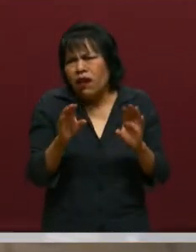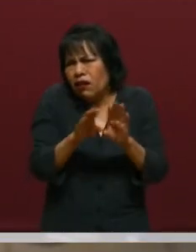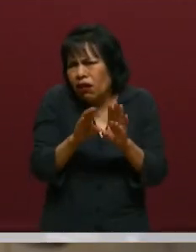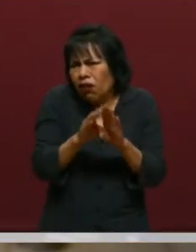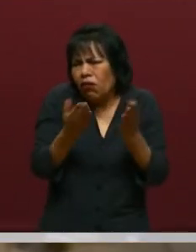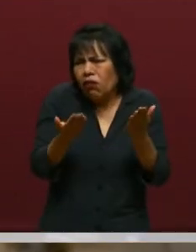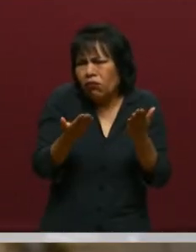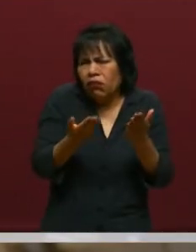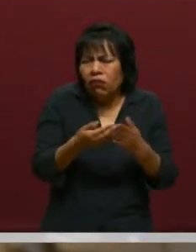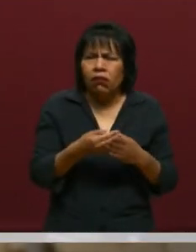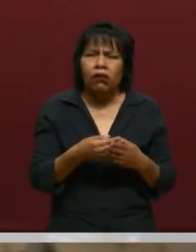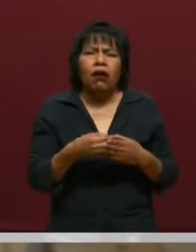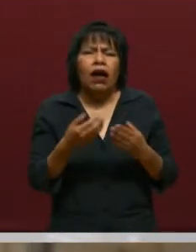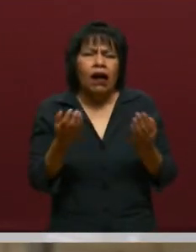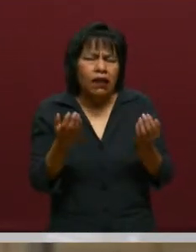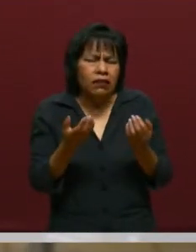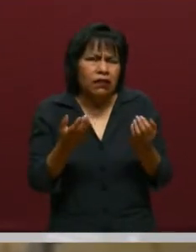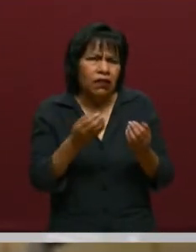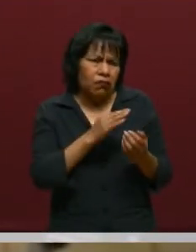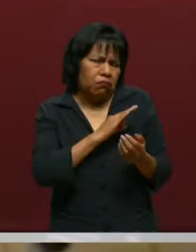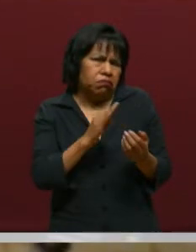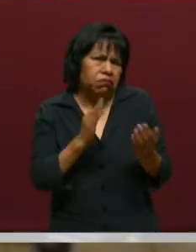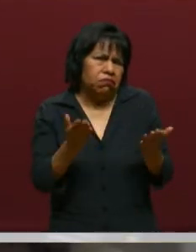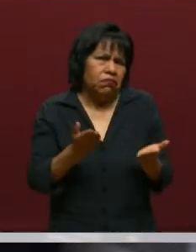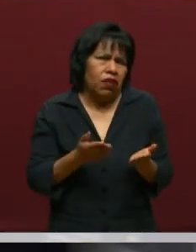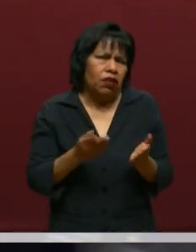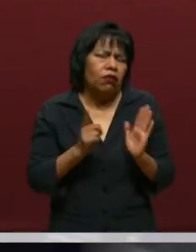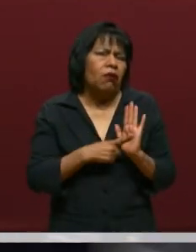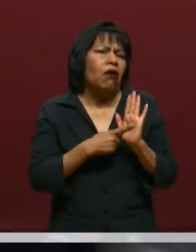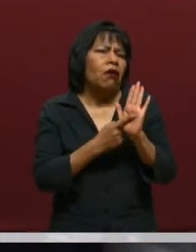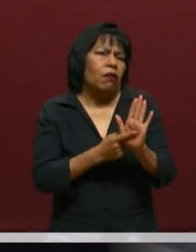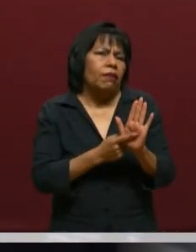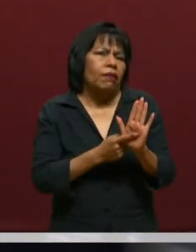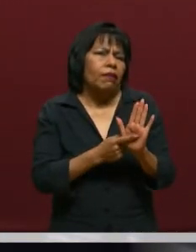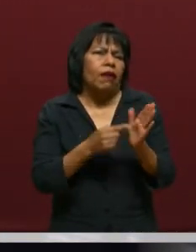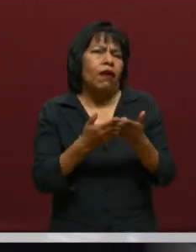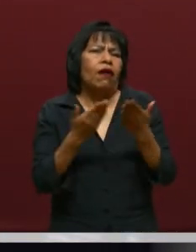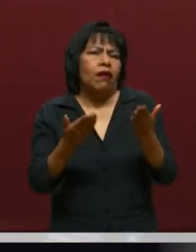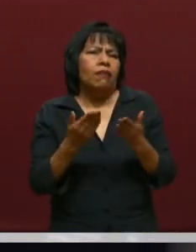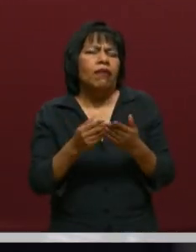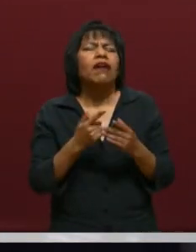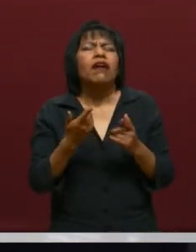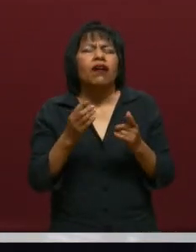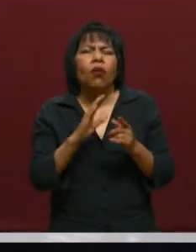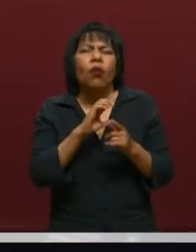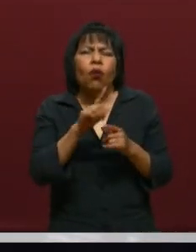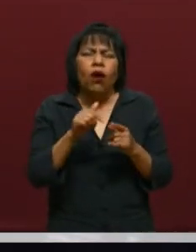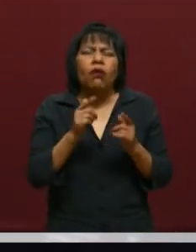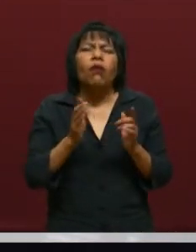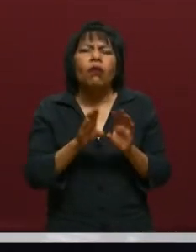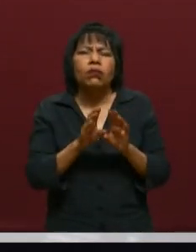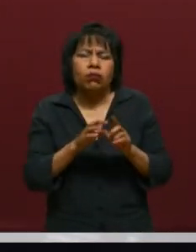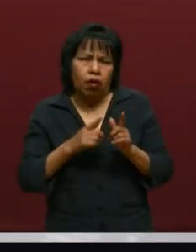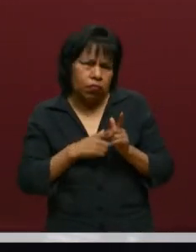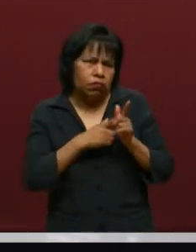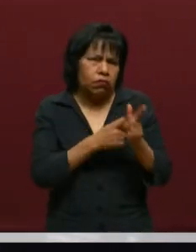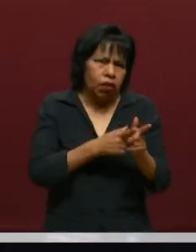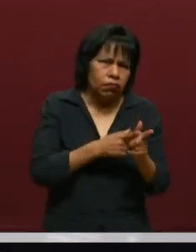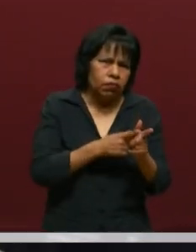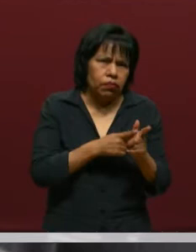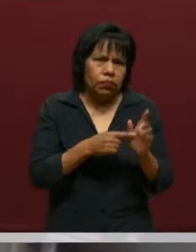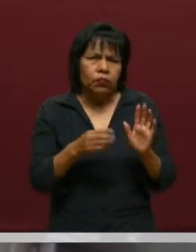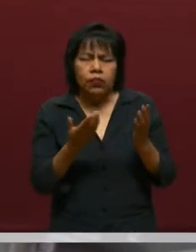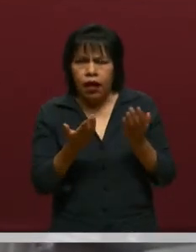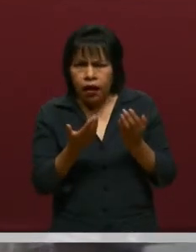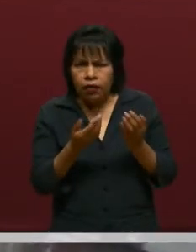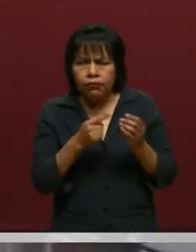hacer desde ahora y cómo lo podemos plantear desde ahora para lo que sigue. Finalmente, lo que estamos